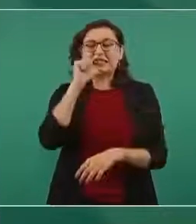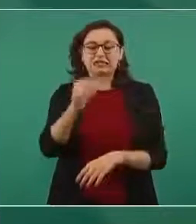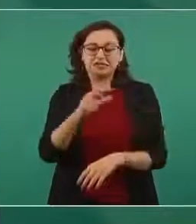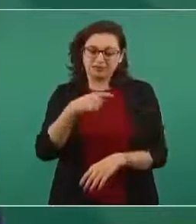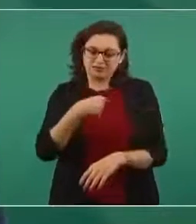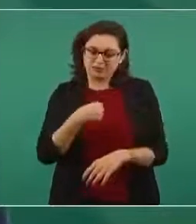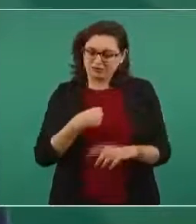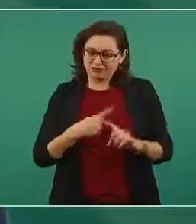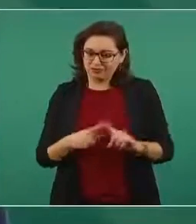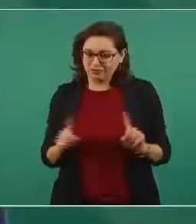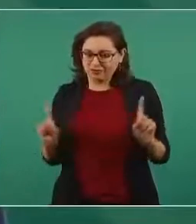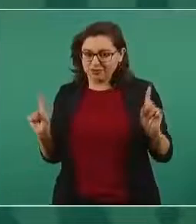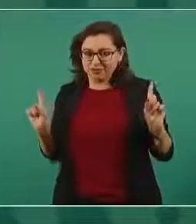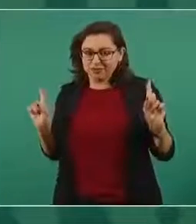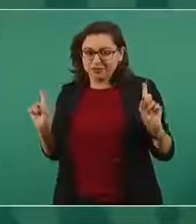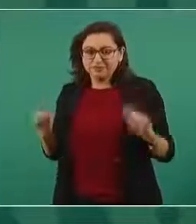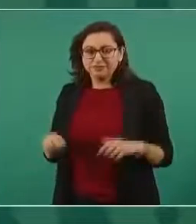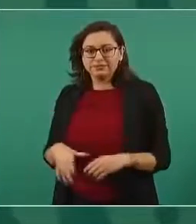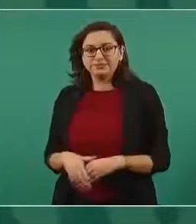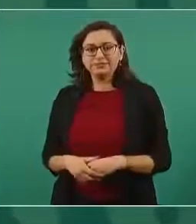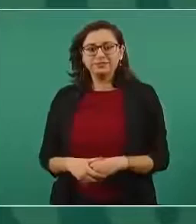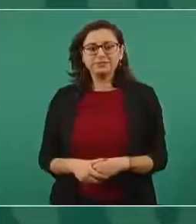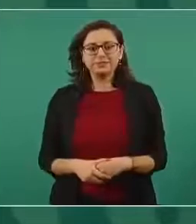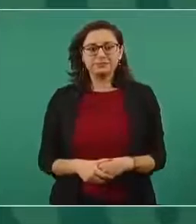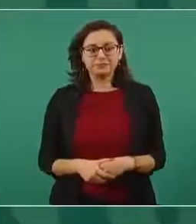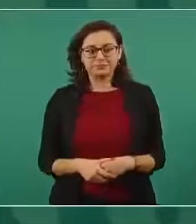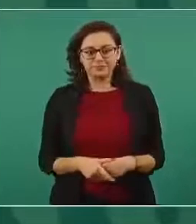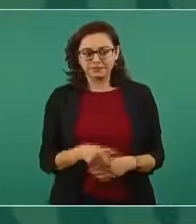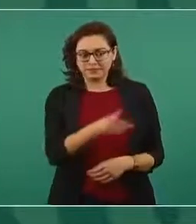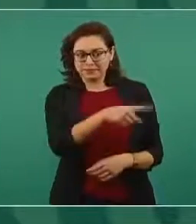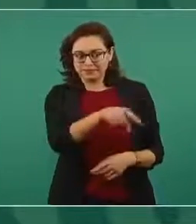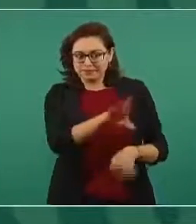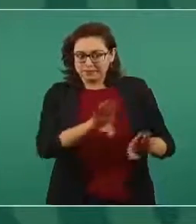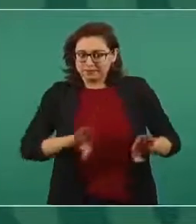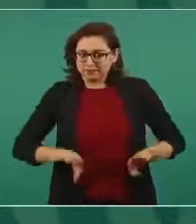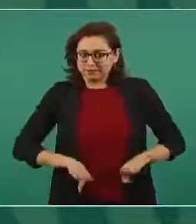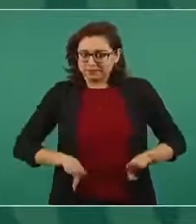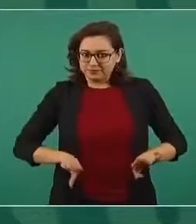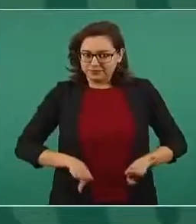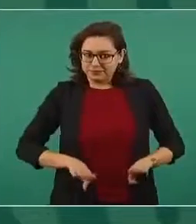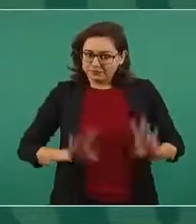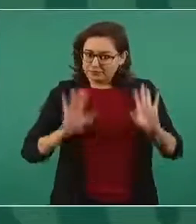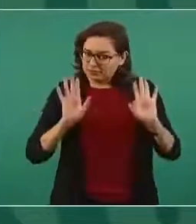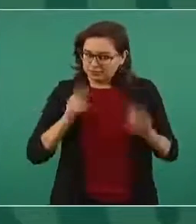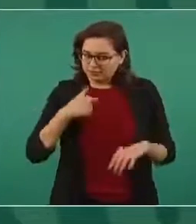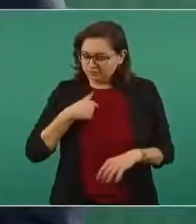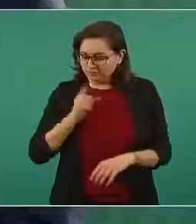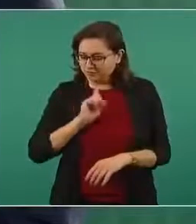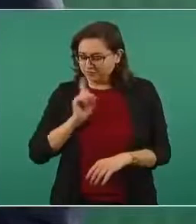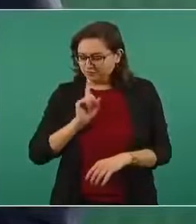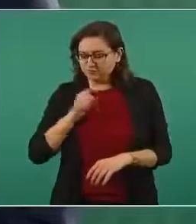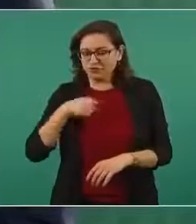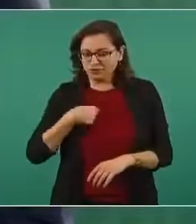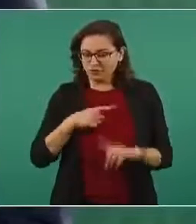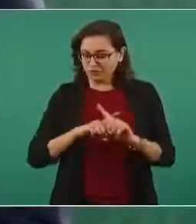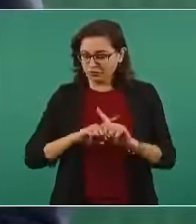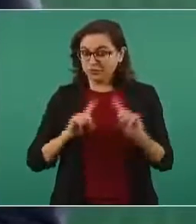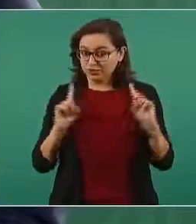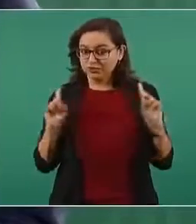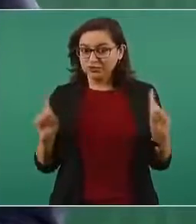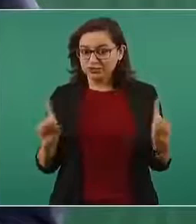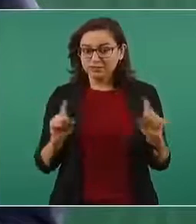iguales a los conservadores golpistas. Somos